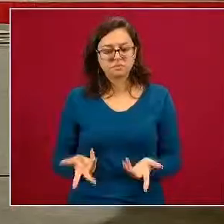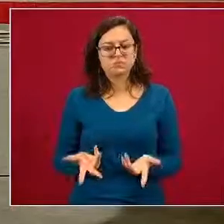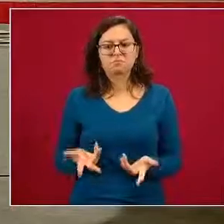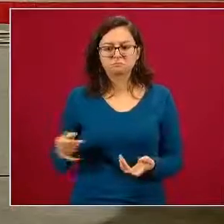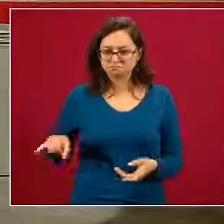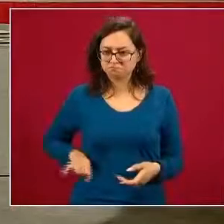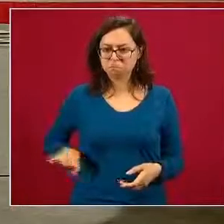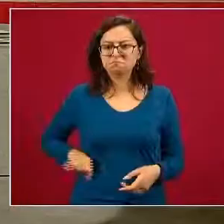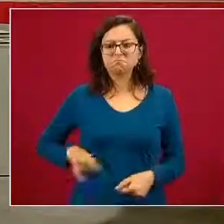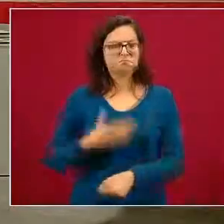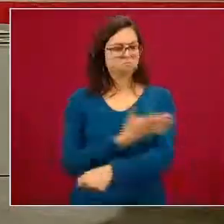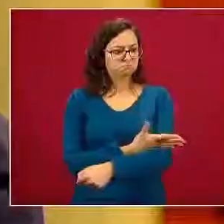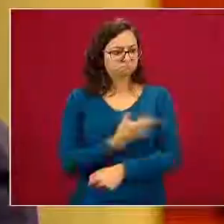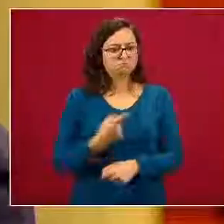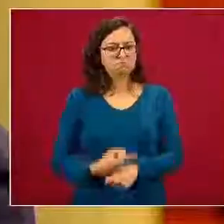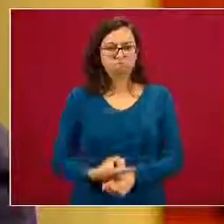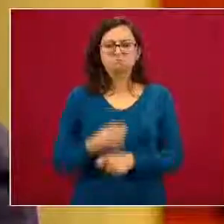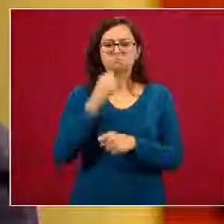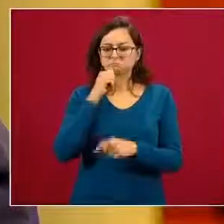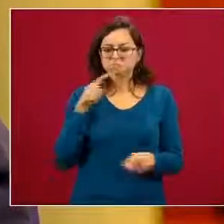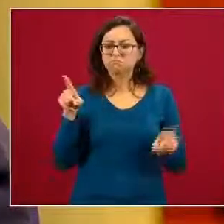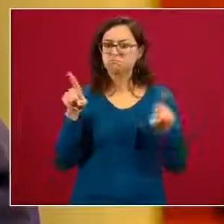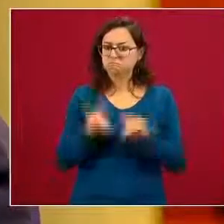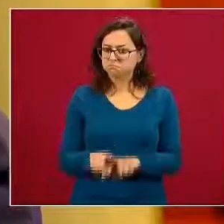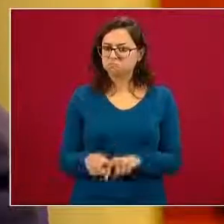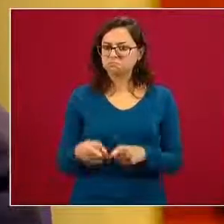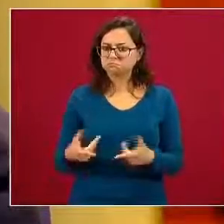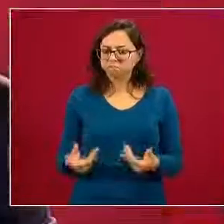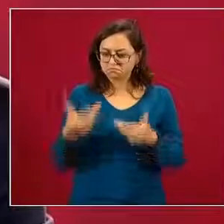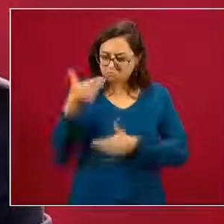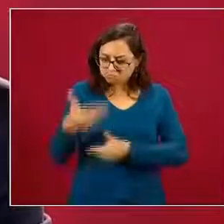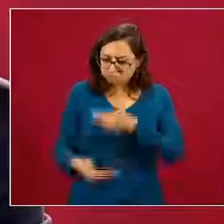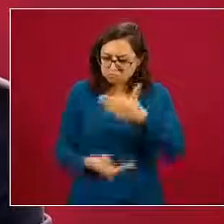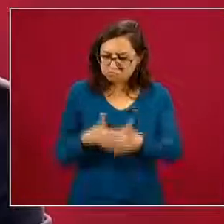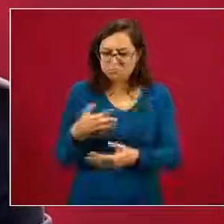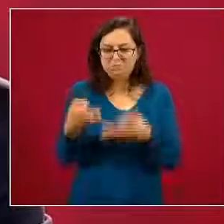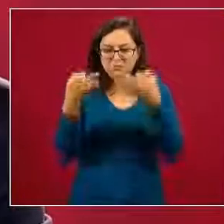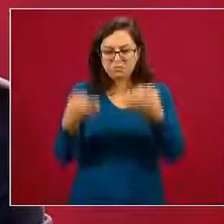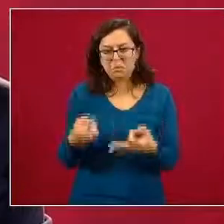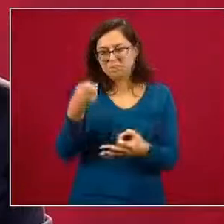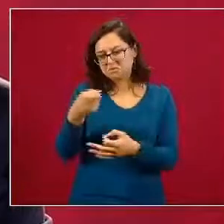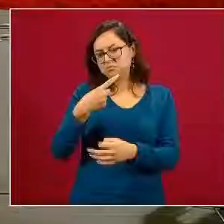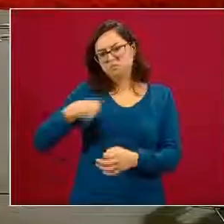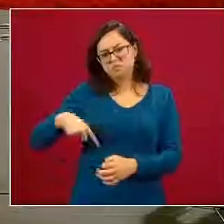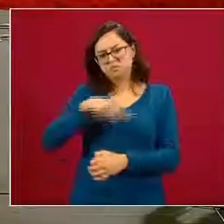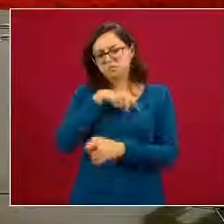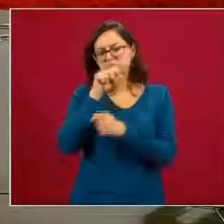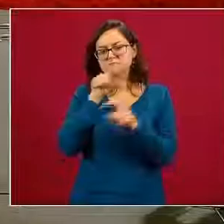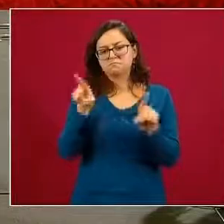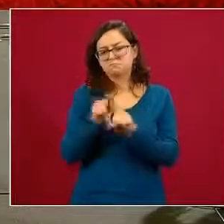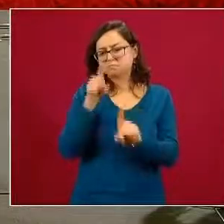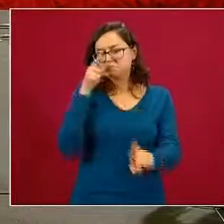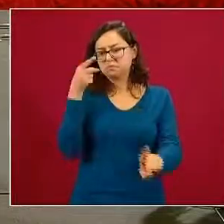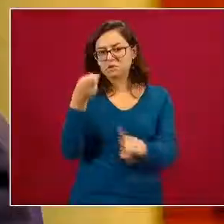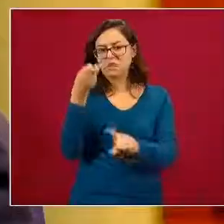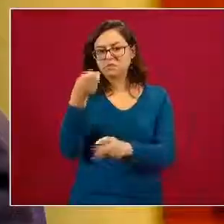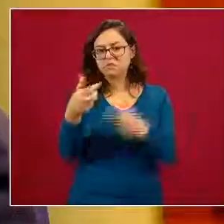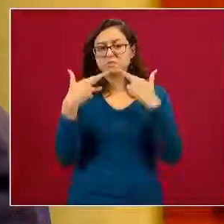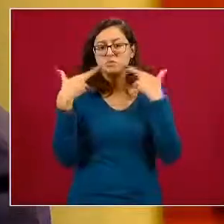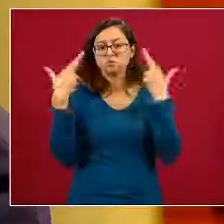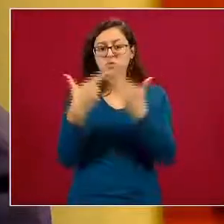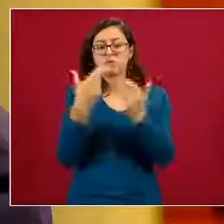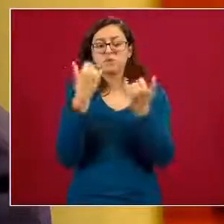transparencia y desde luego probidad en los procesos y este es el empeño fundamental de nosotros entonces esa fue la reunión y